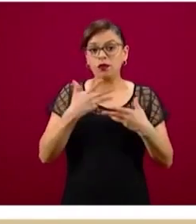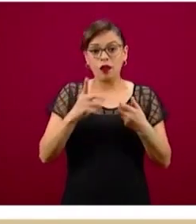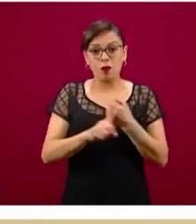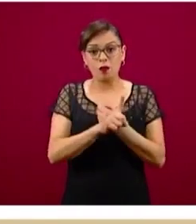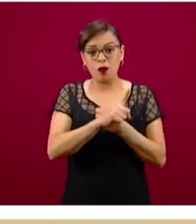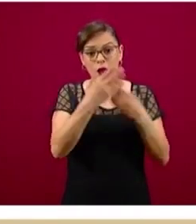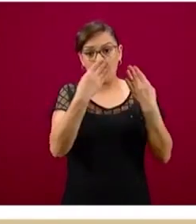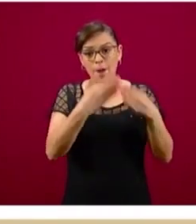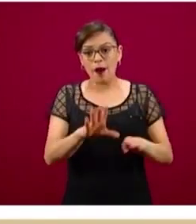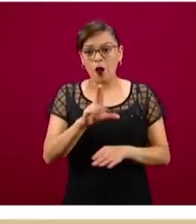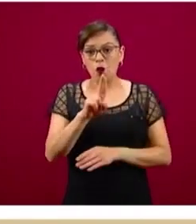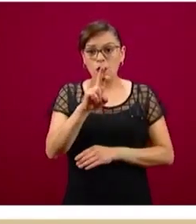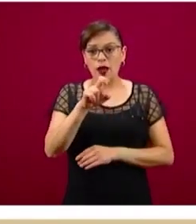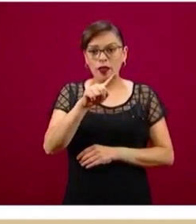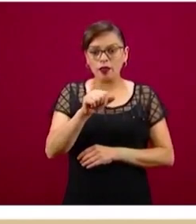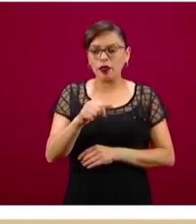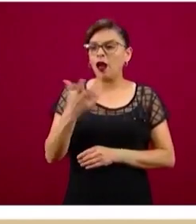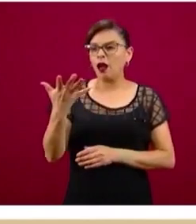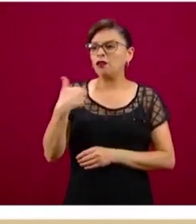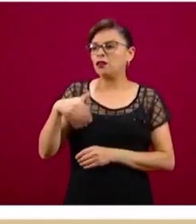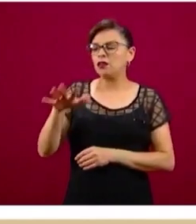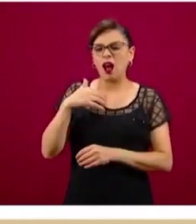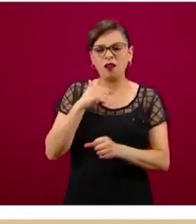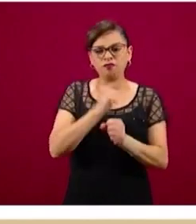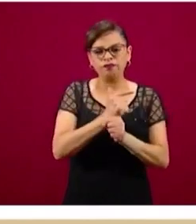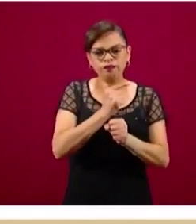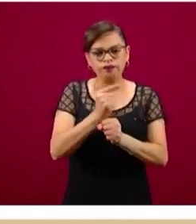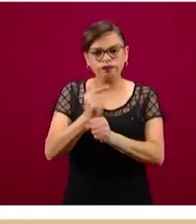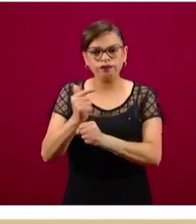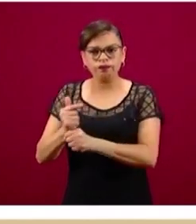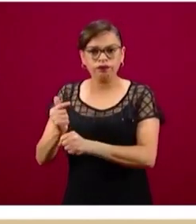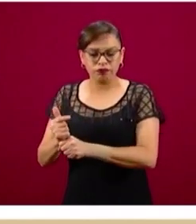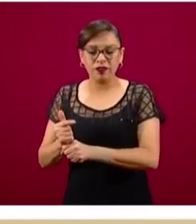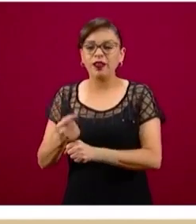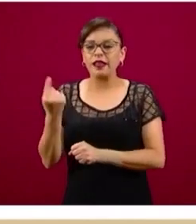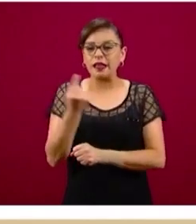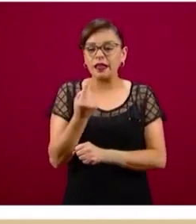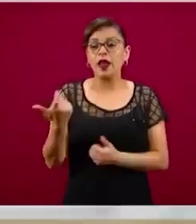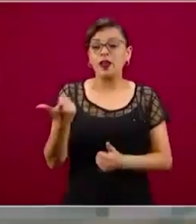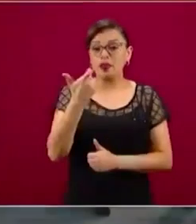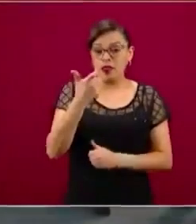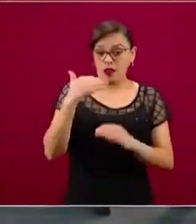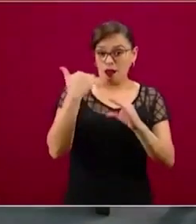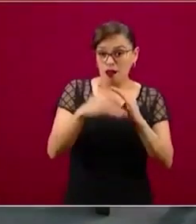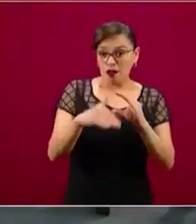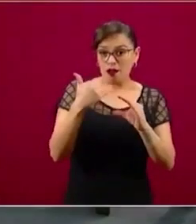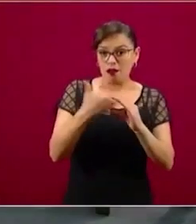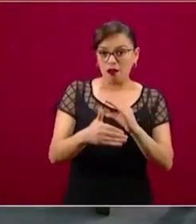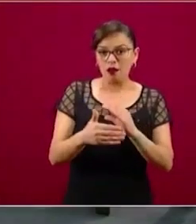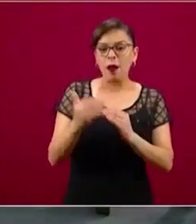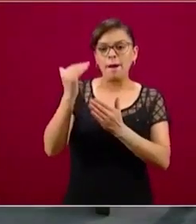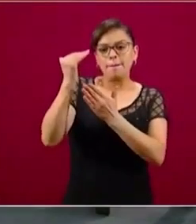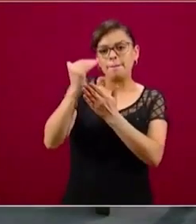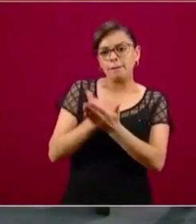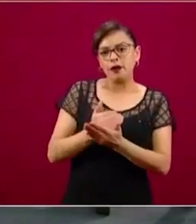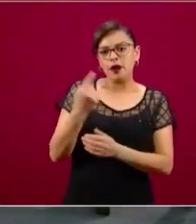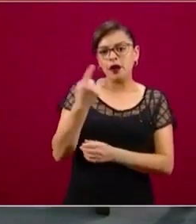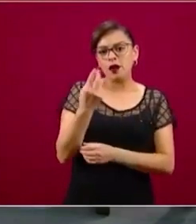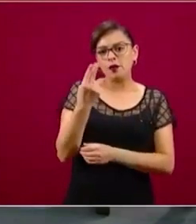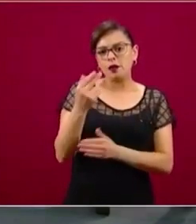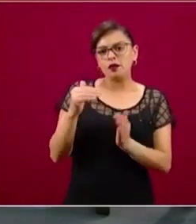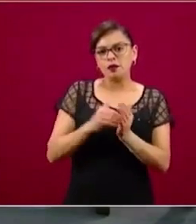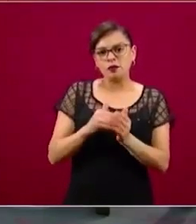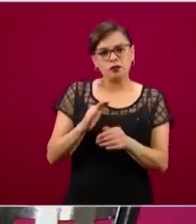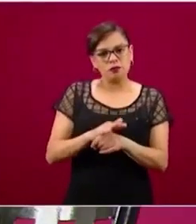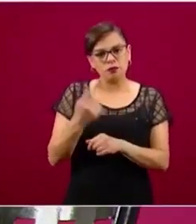Hay muchas cuentas que estamos dándonos cuenta que de pronto el importe que recibe de transacciones es menor a los 25 mil pesos. En